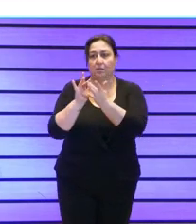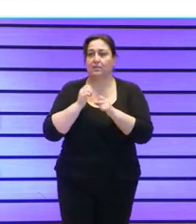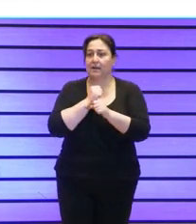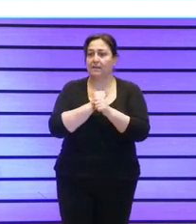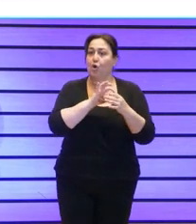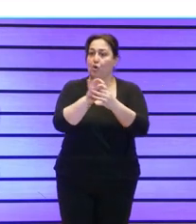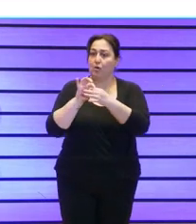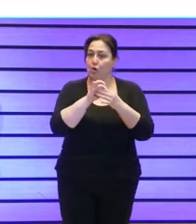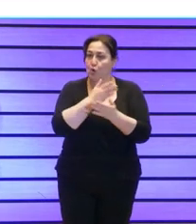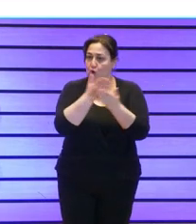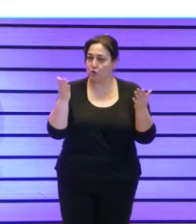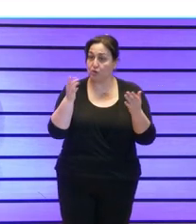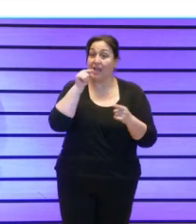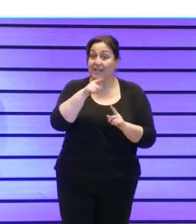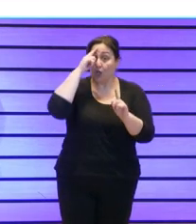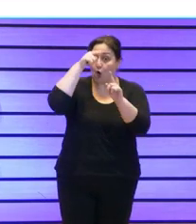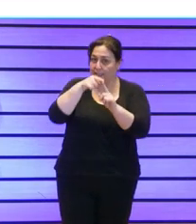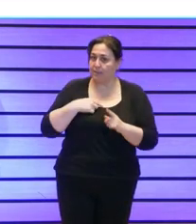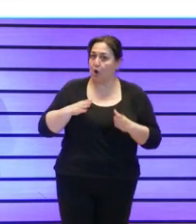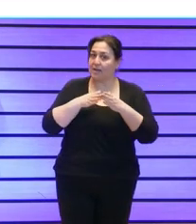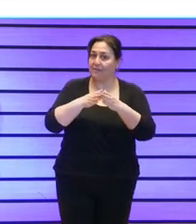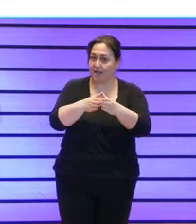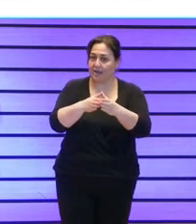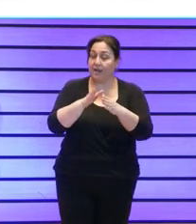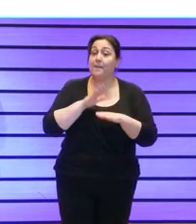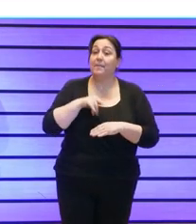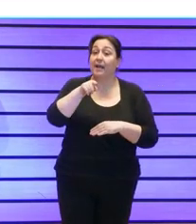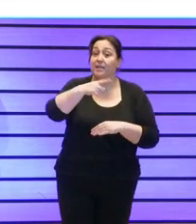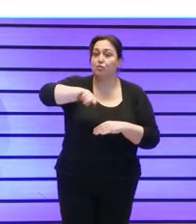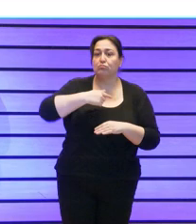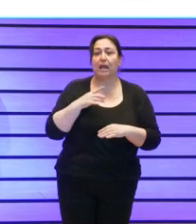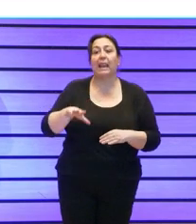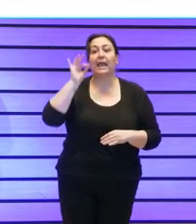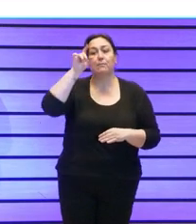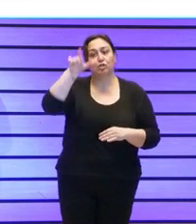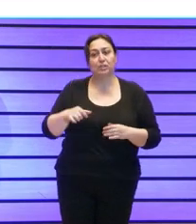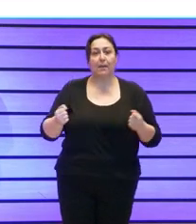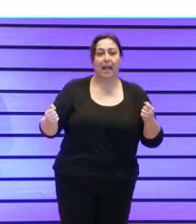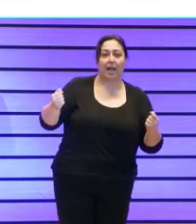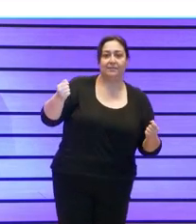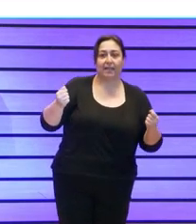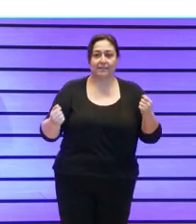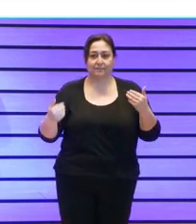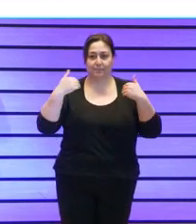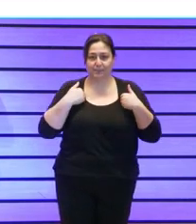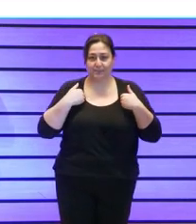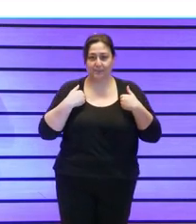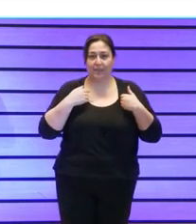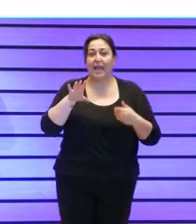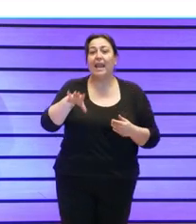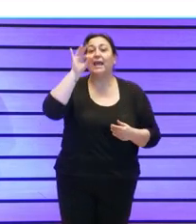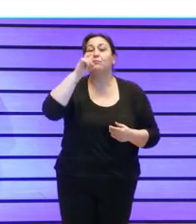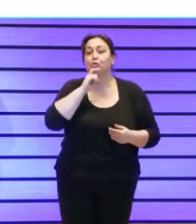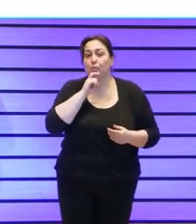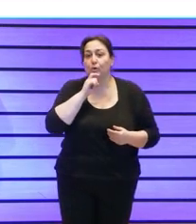ahí es hacia donde estamos navegando y para ello elegimos a unos navegantes ¿eh? ¿y cómo los elegimos? elegimos